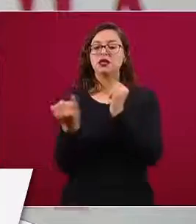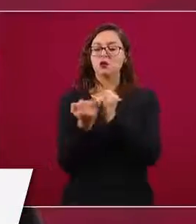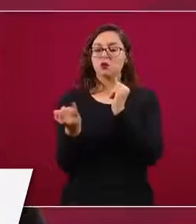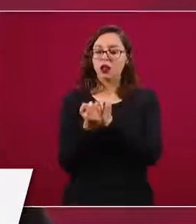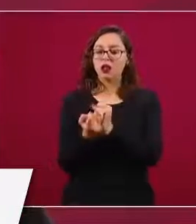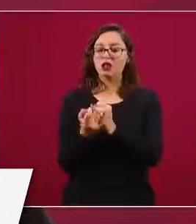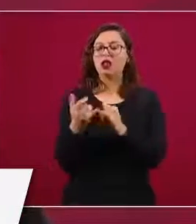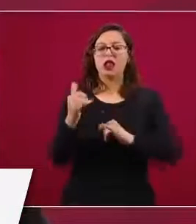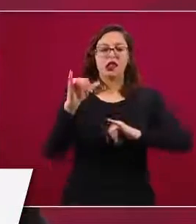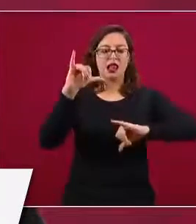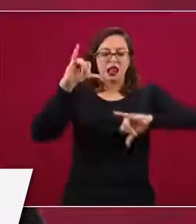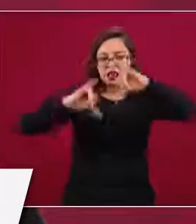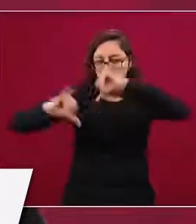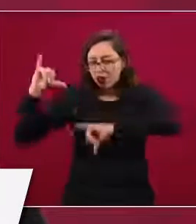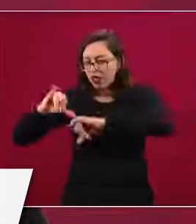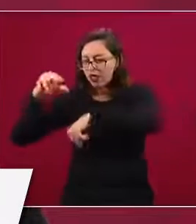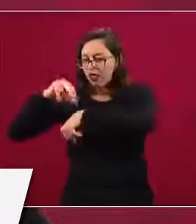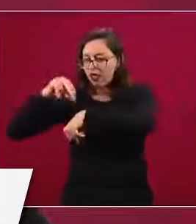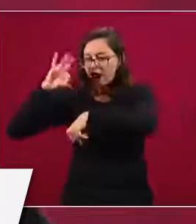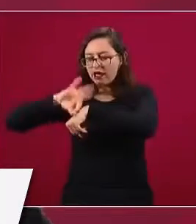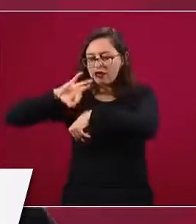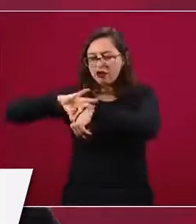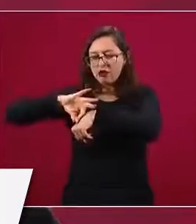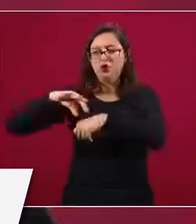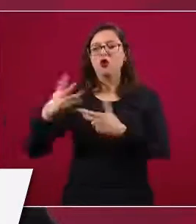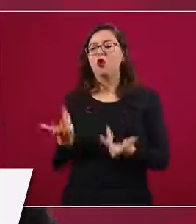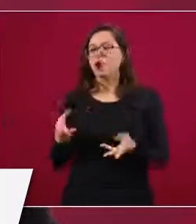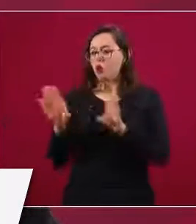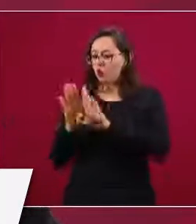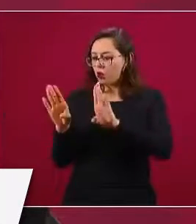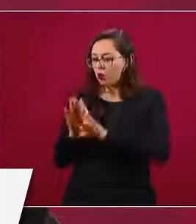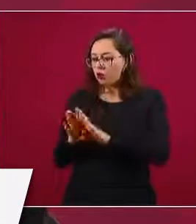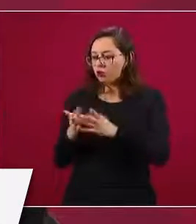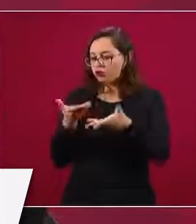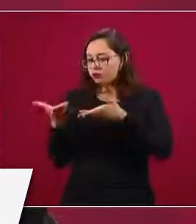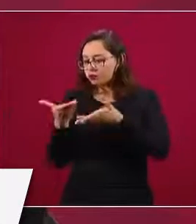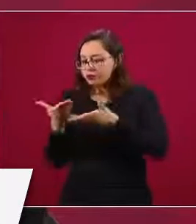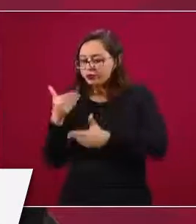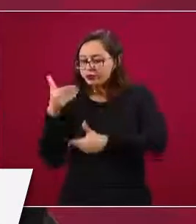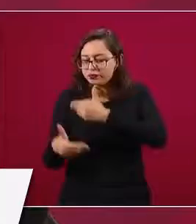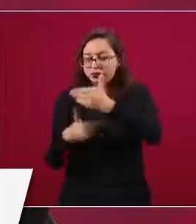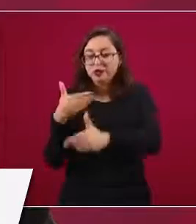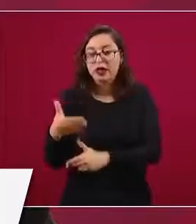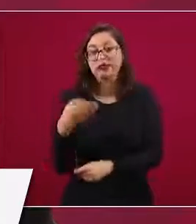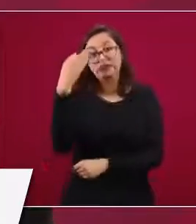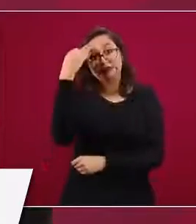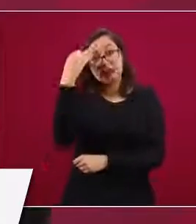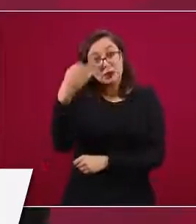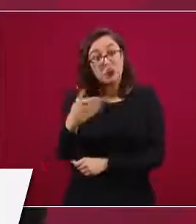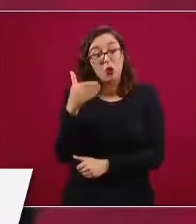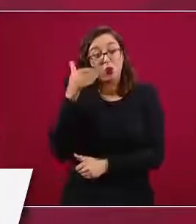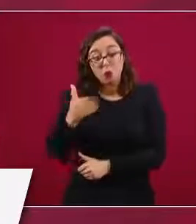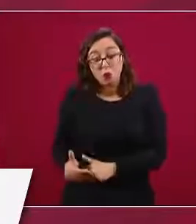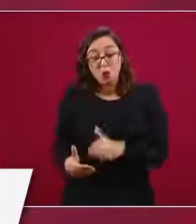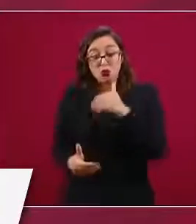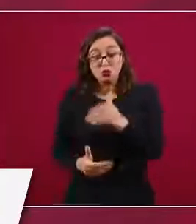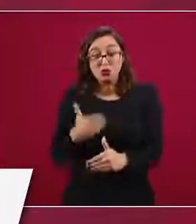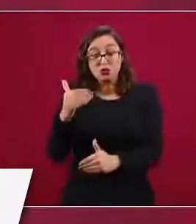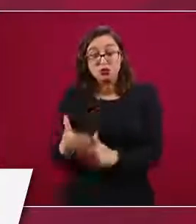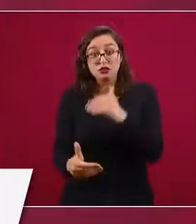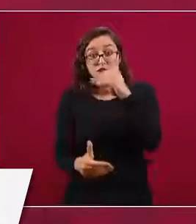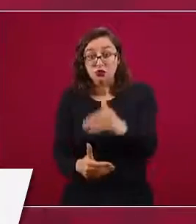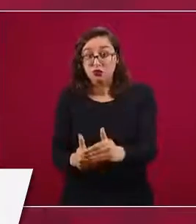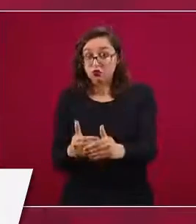para señalar cuáles son los tiempos y los procesos que hay que cuidar, porque hay todo un proceso logístico muy